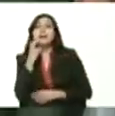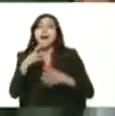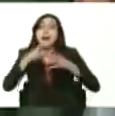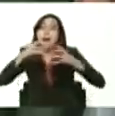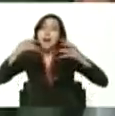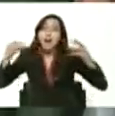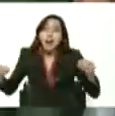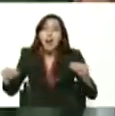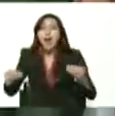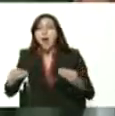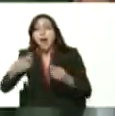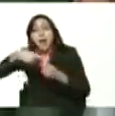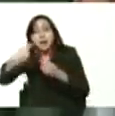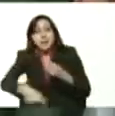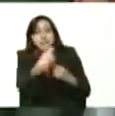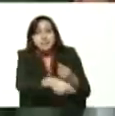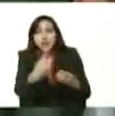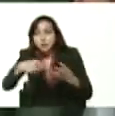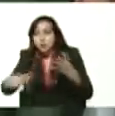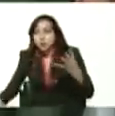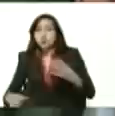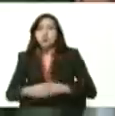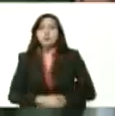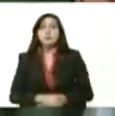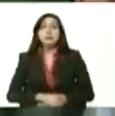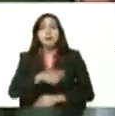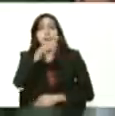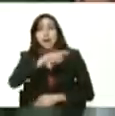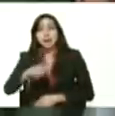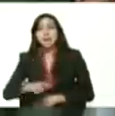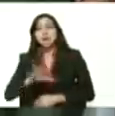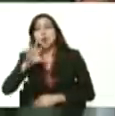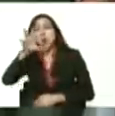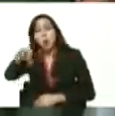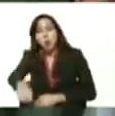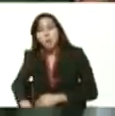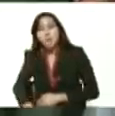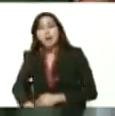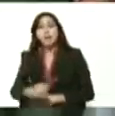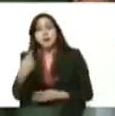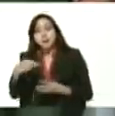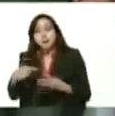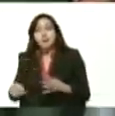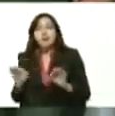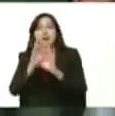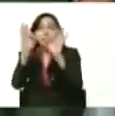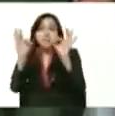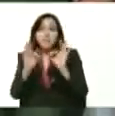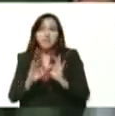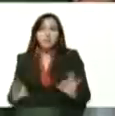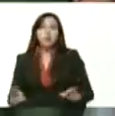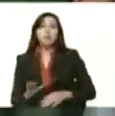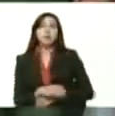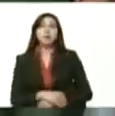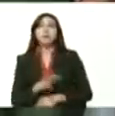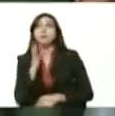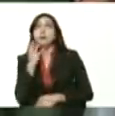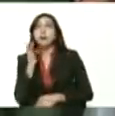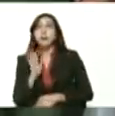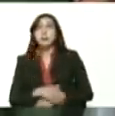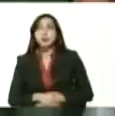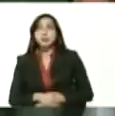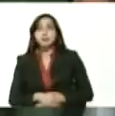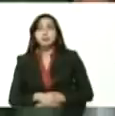anteriormente no era así sino que el productor iba y compraba la uria y compraba también pues el